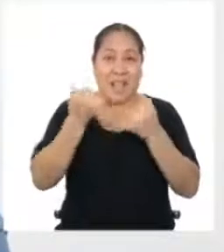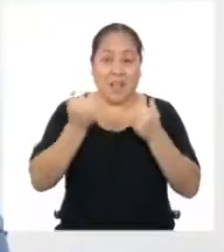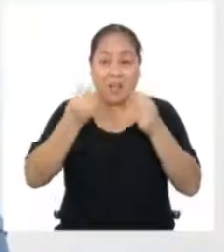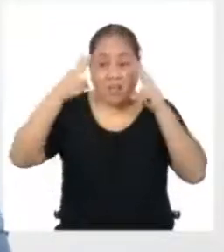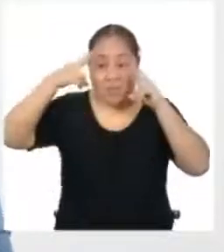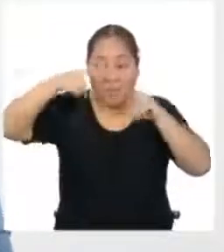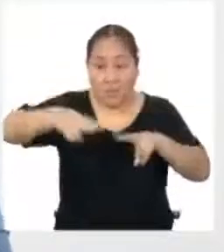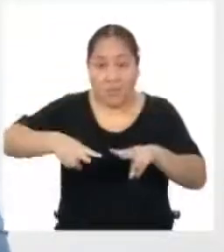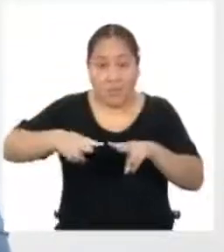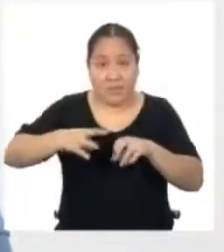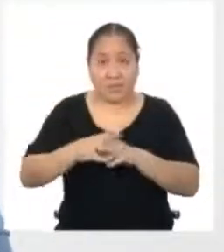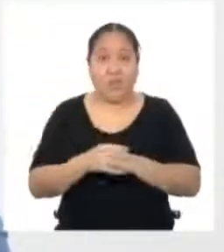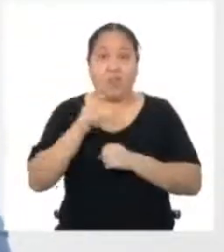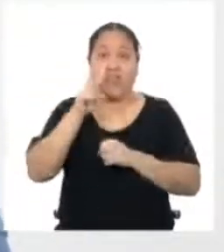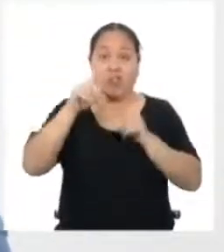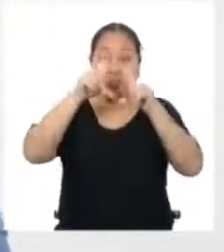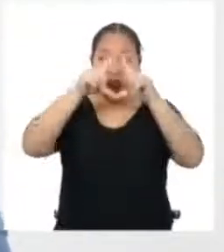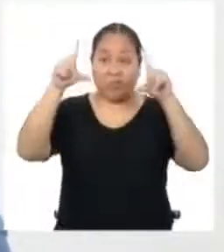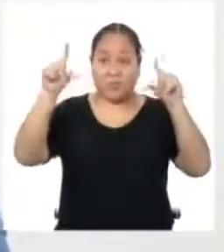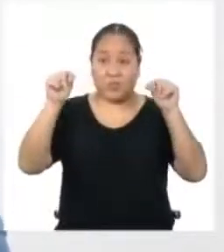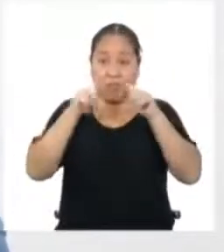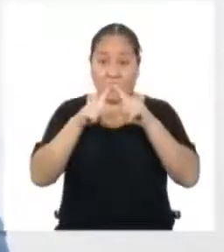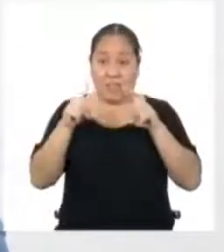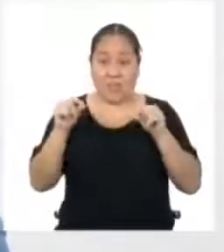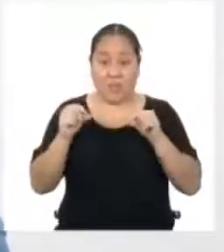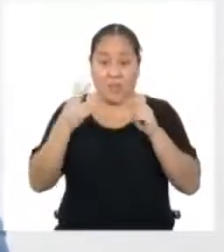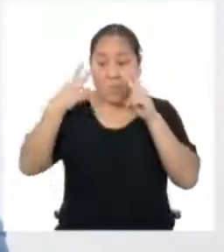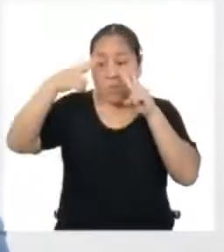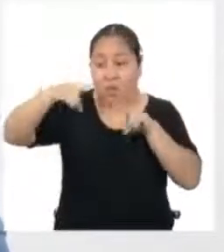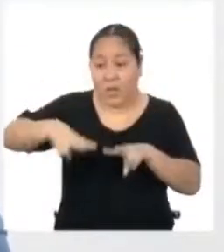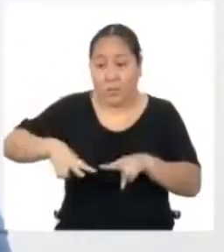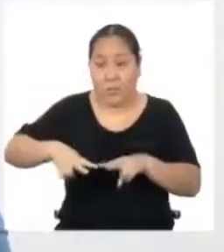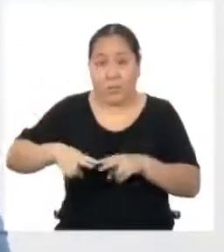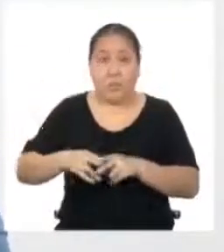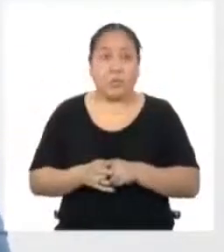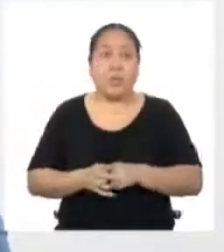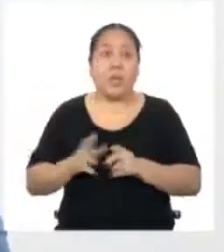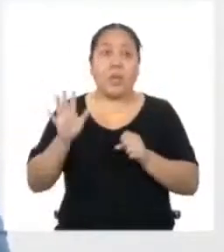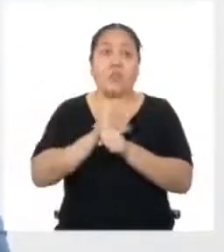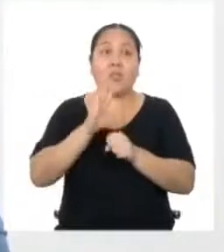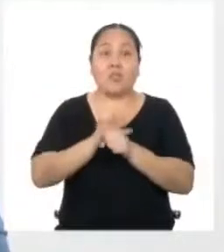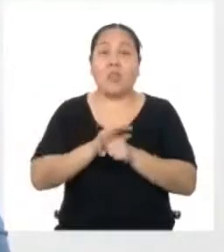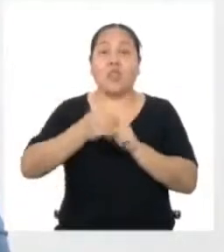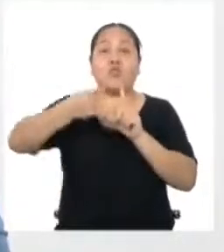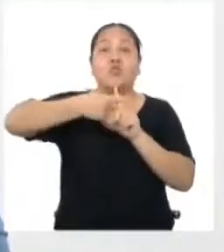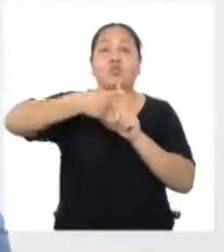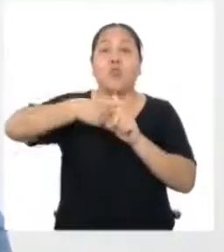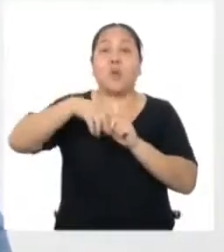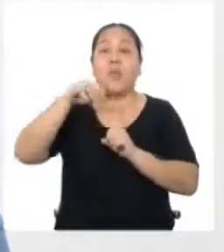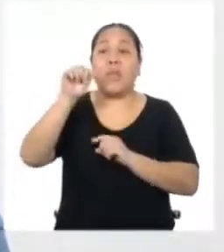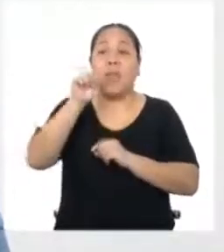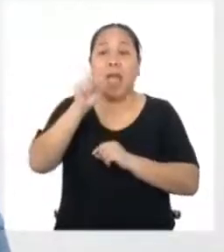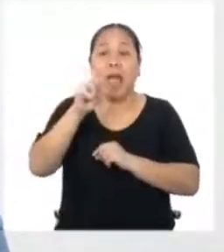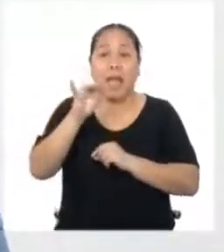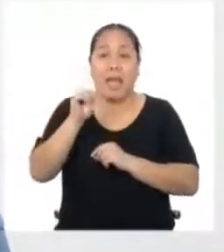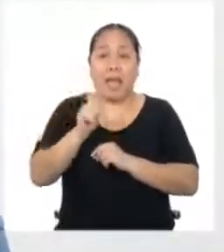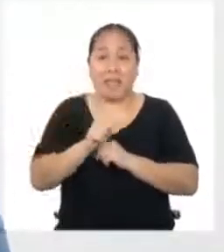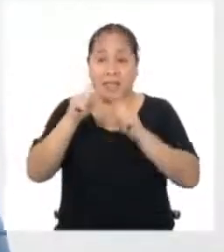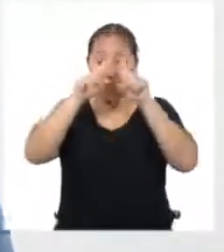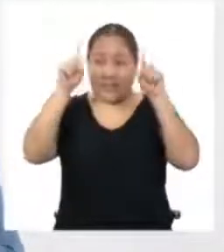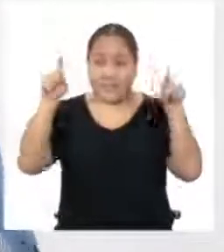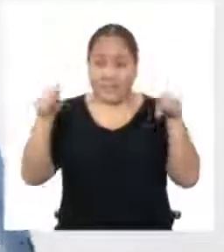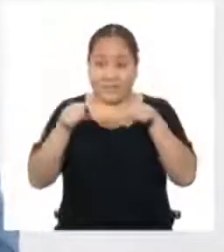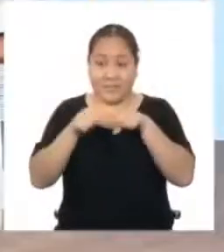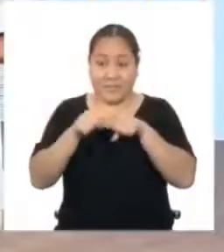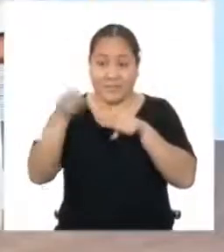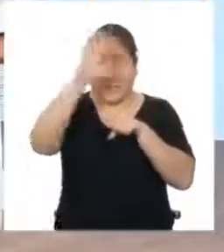identificado los dos rectángulos Podemos inferir que el área total Sería igual a la suma de las áreas De estas dos